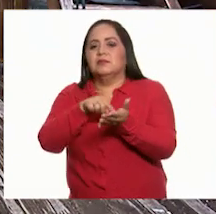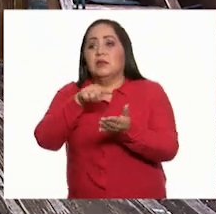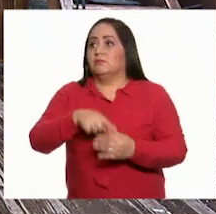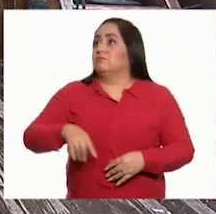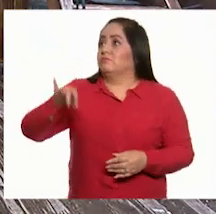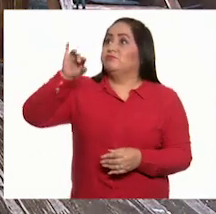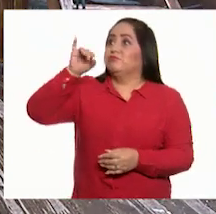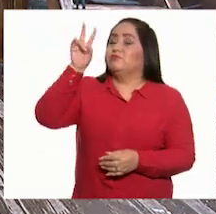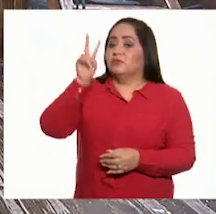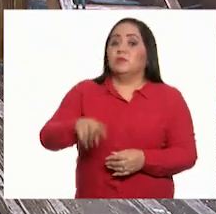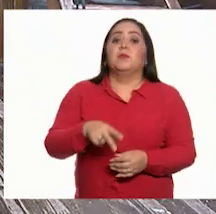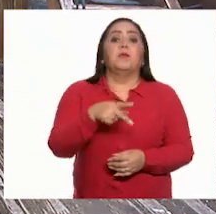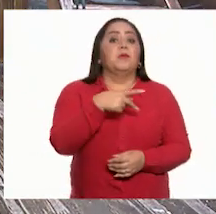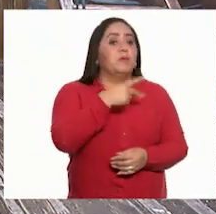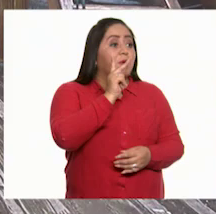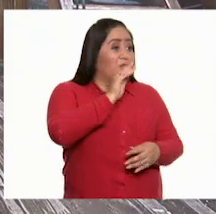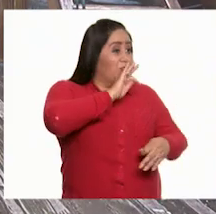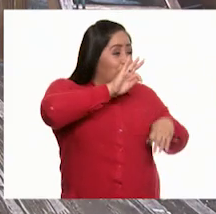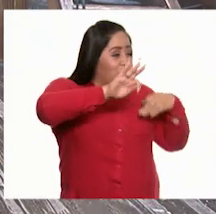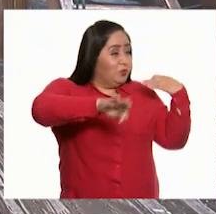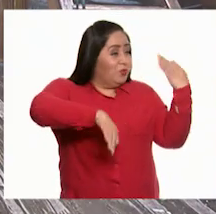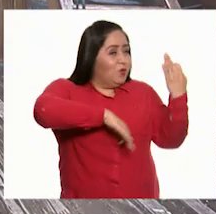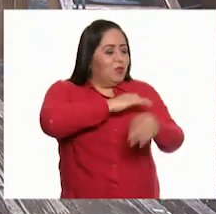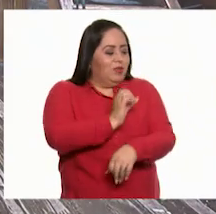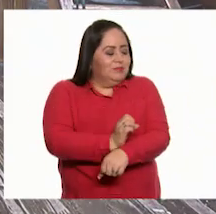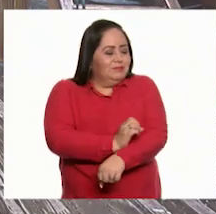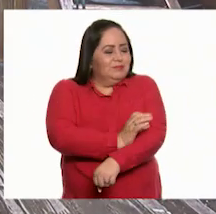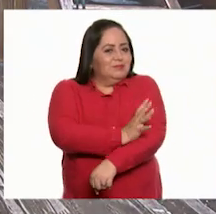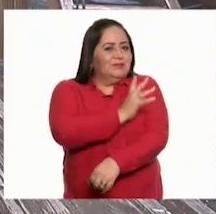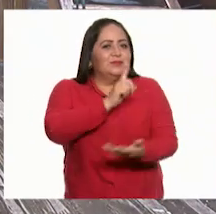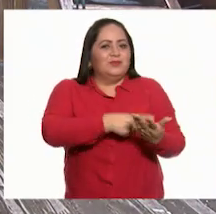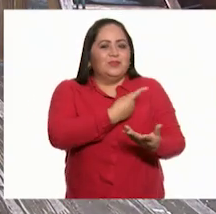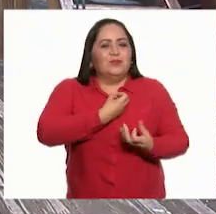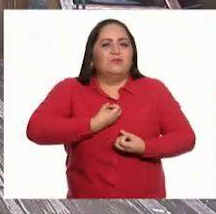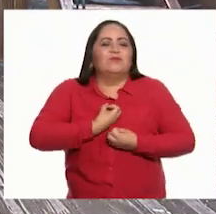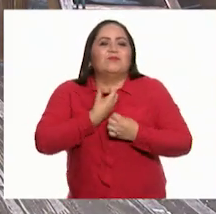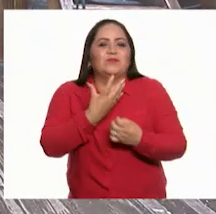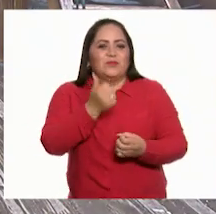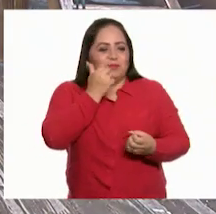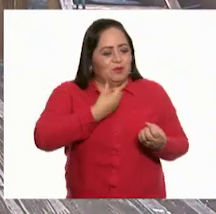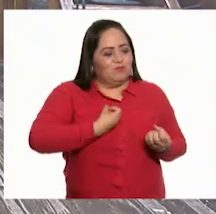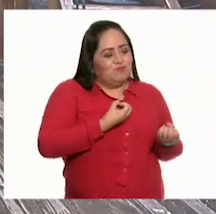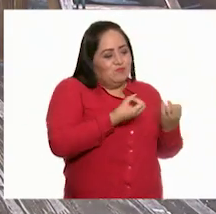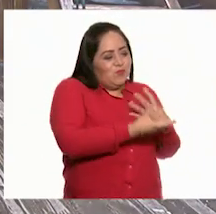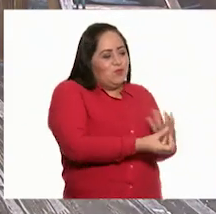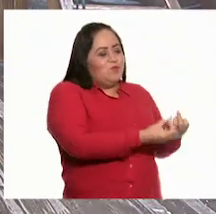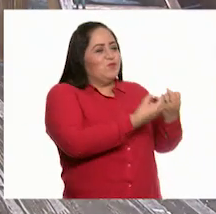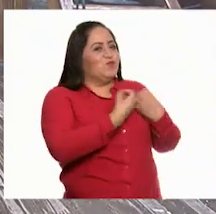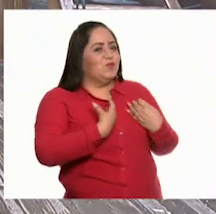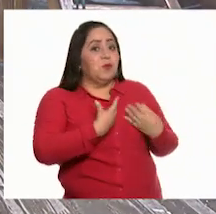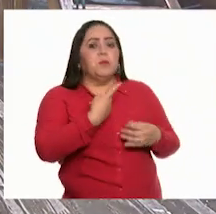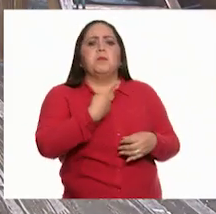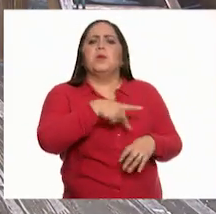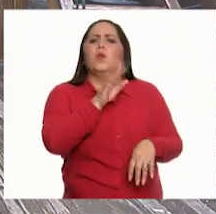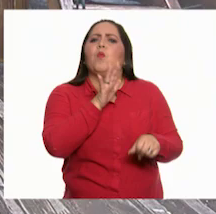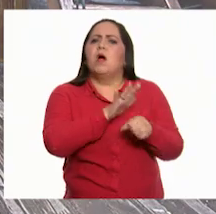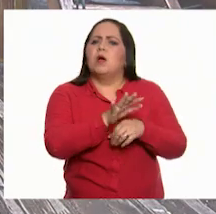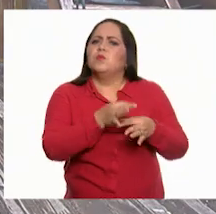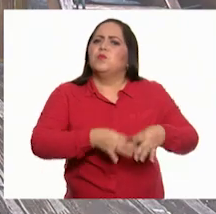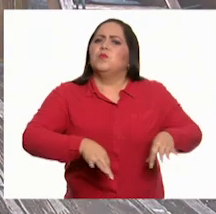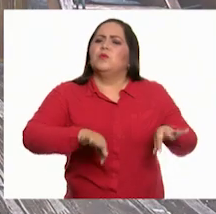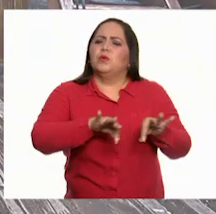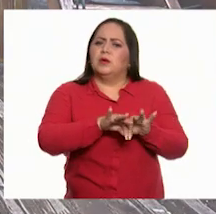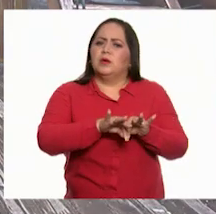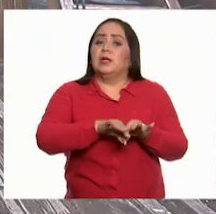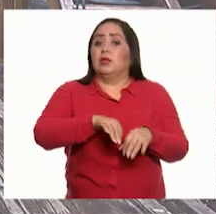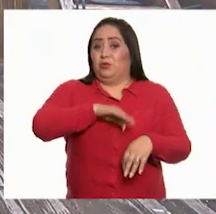Sin dejar de mencionar todas las emociones que hemos expresado uno al otro. Lo más importante es que a lo